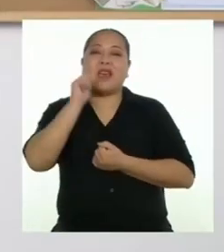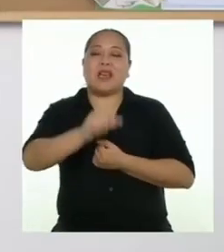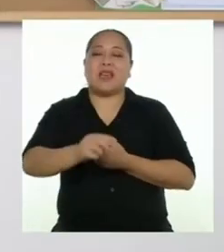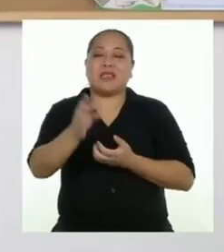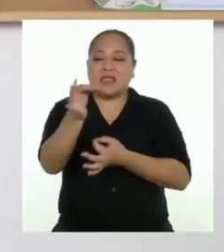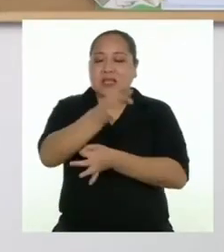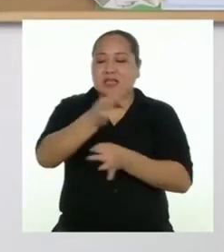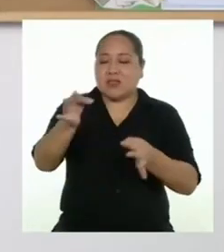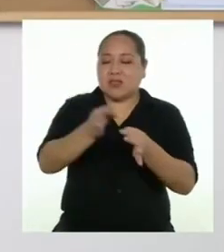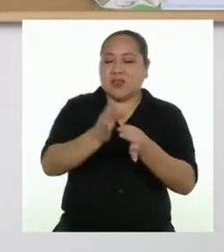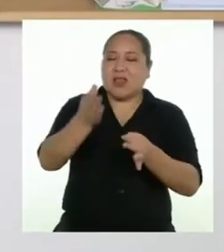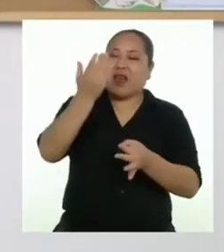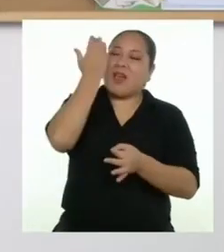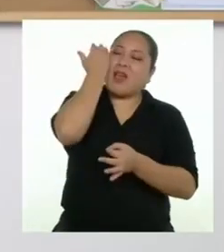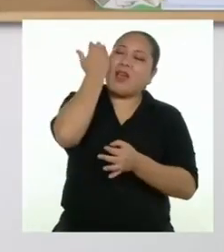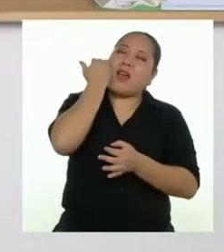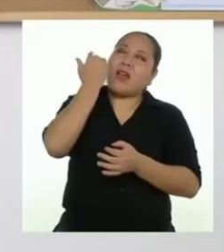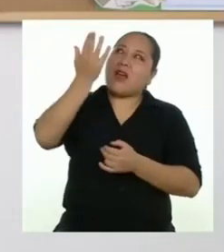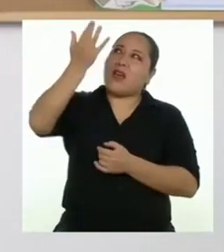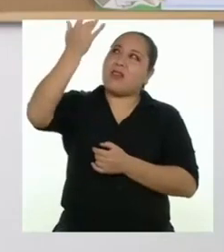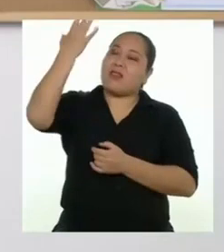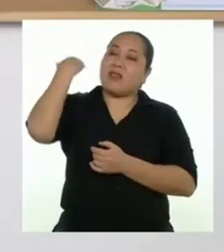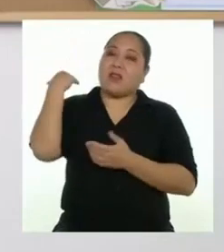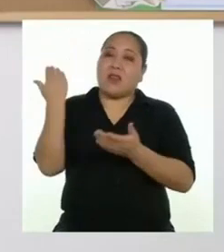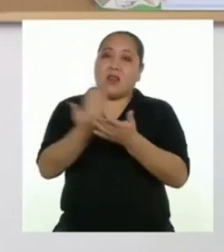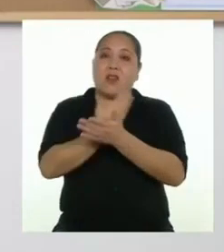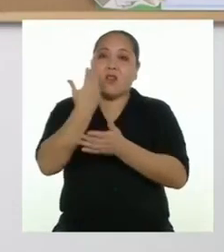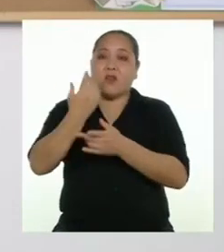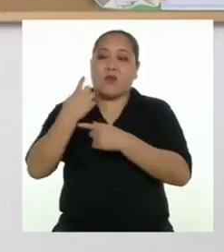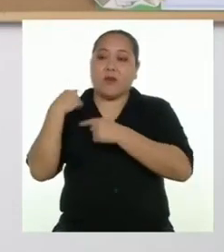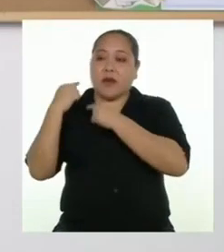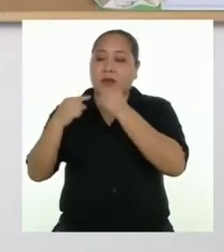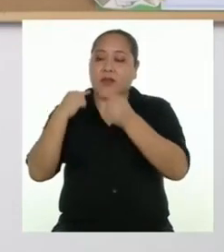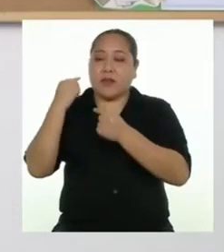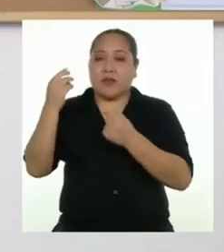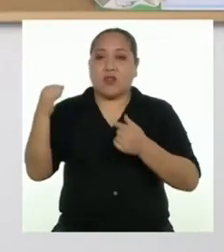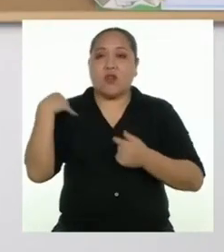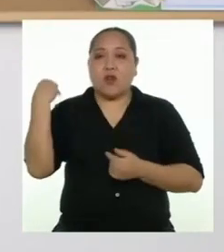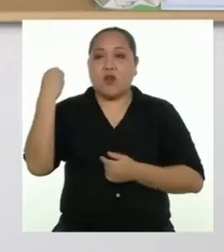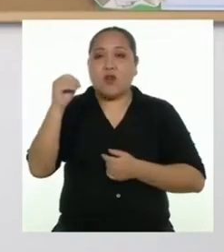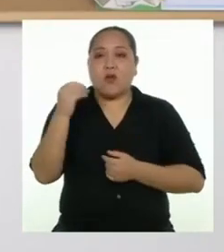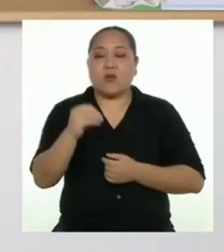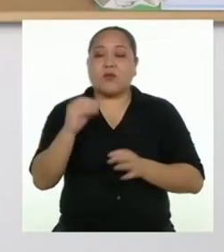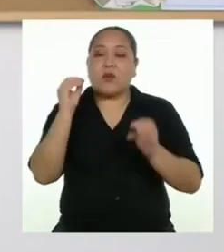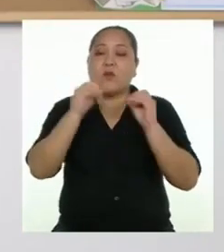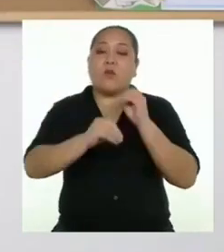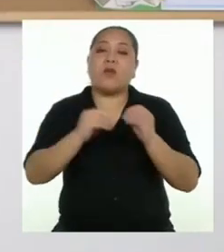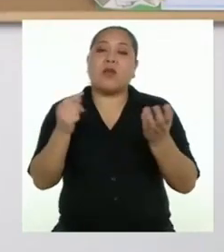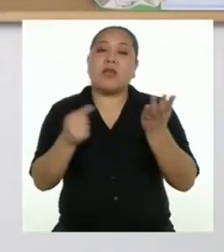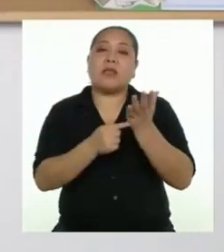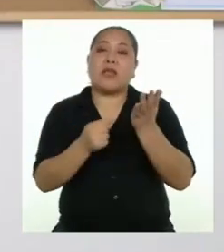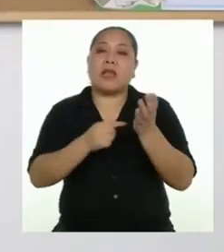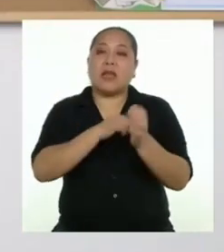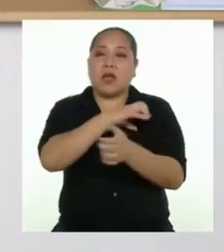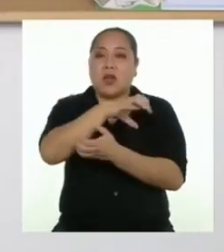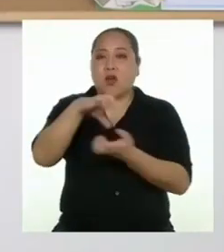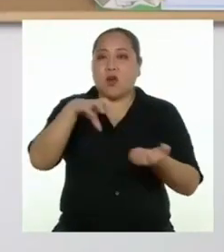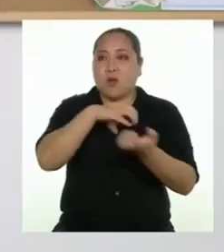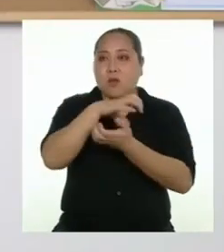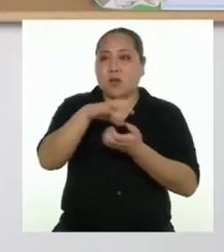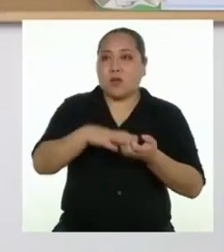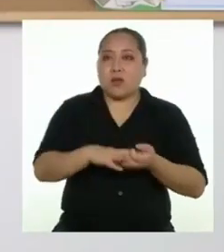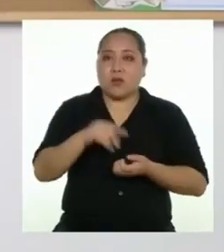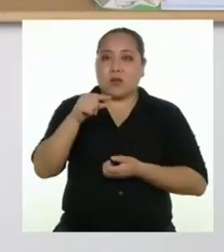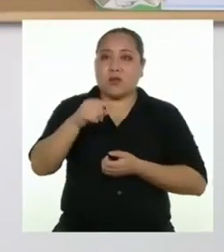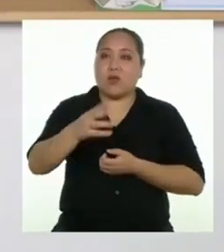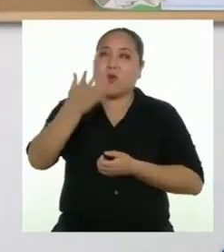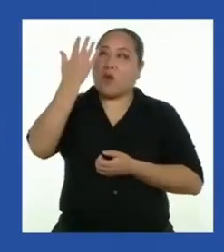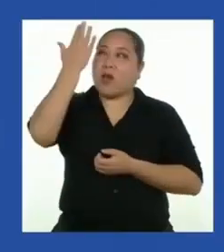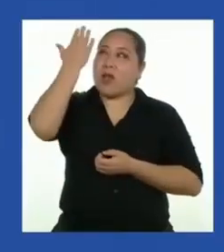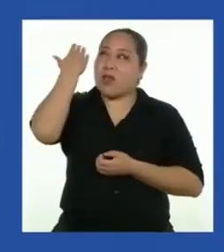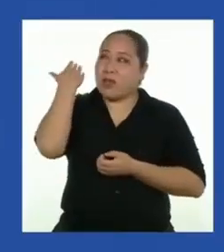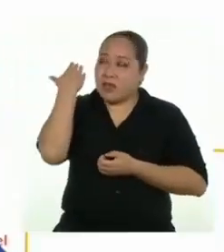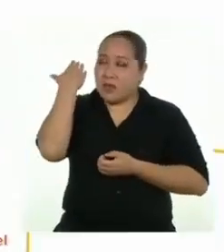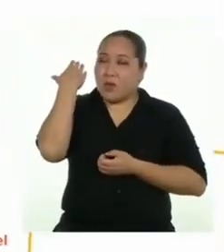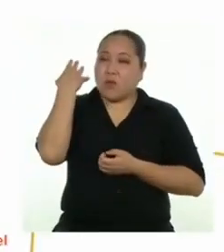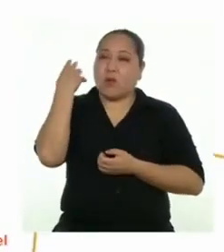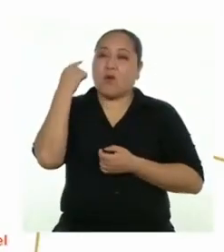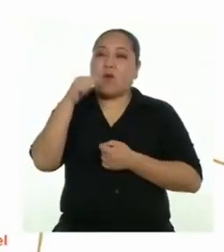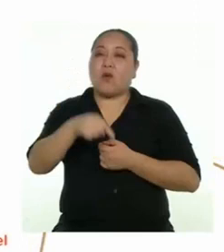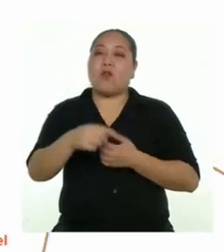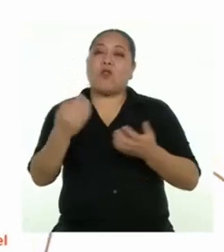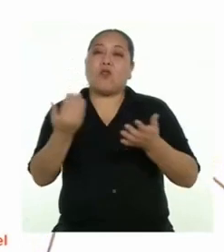ingeniería ancestral, aunque la nueva generación de jóvenes aplica técnicas combinadas, entre lo ancestral con lo moderno.